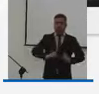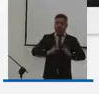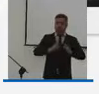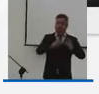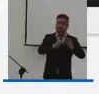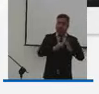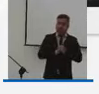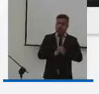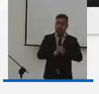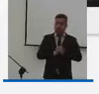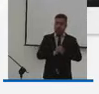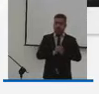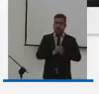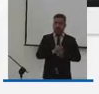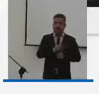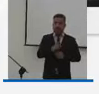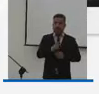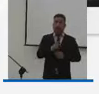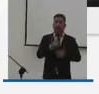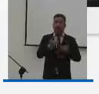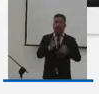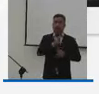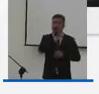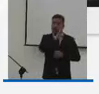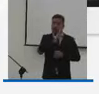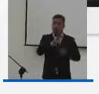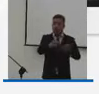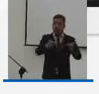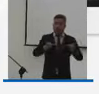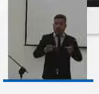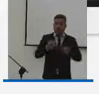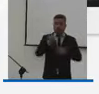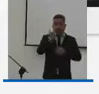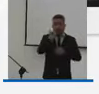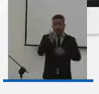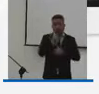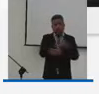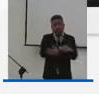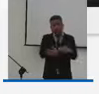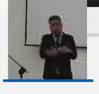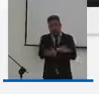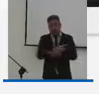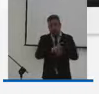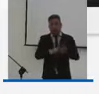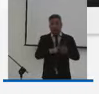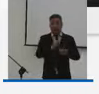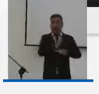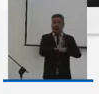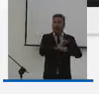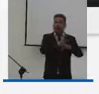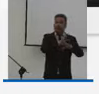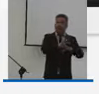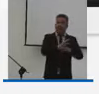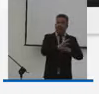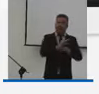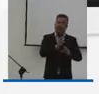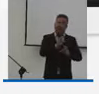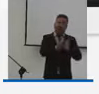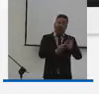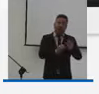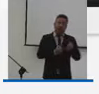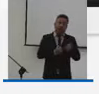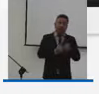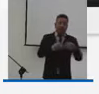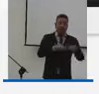en sanatorios o en instituciones de caridad.